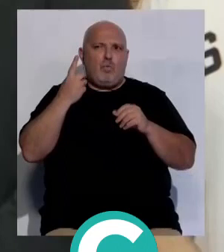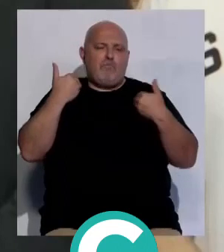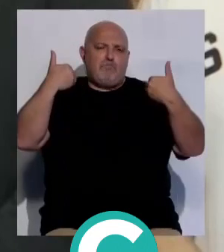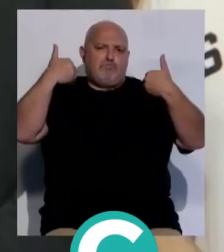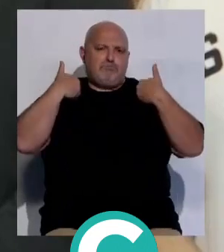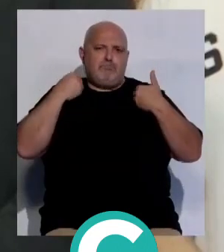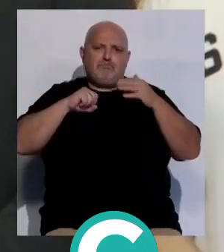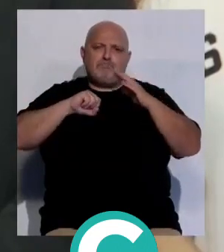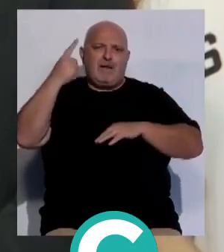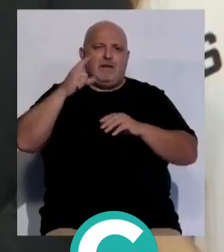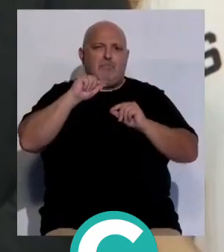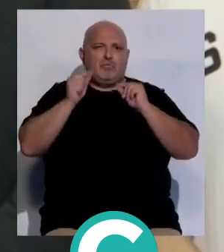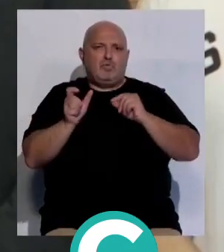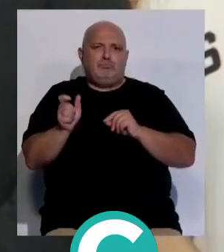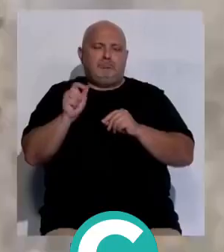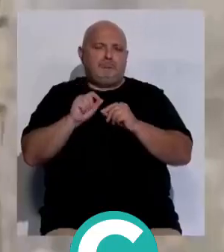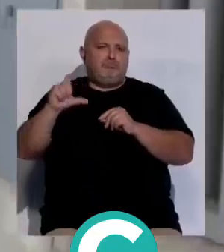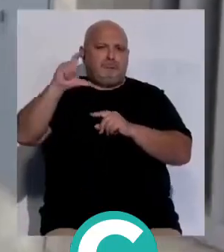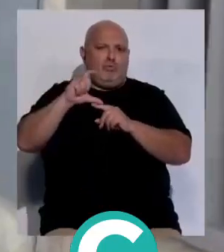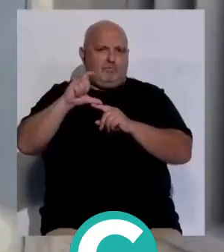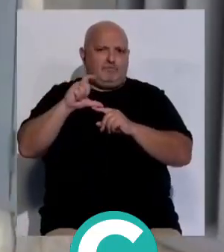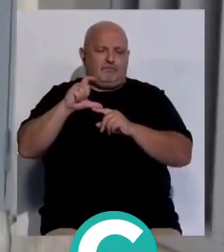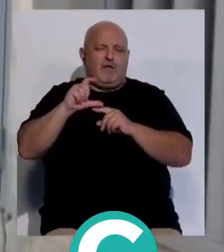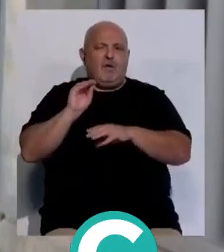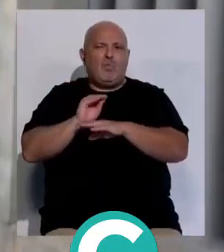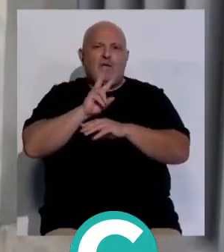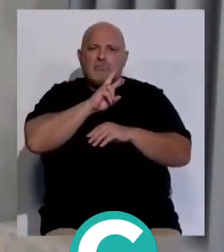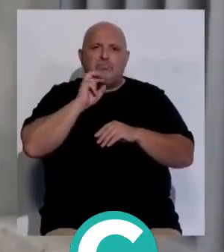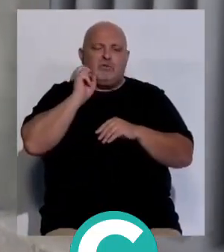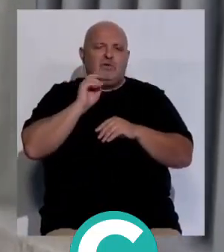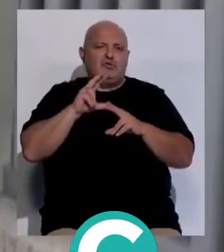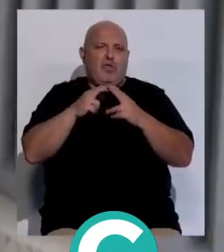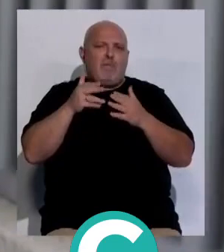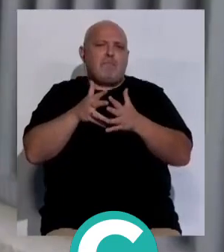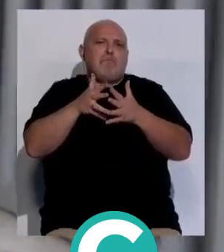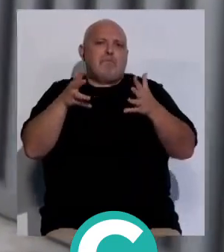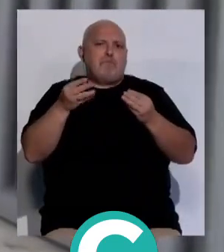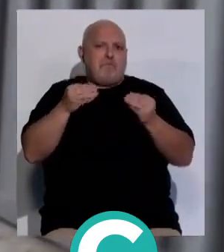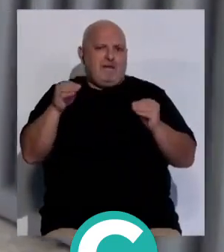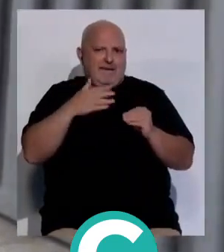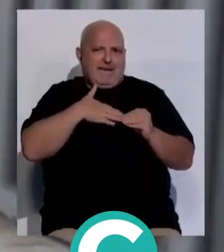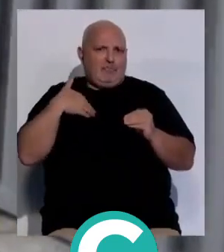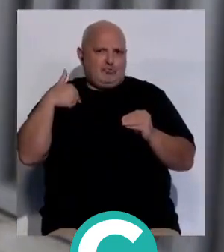de las más importantes partidas presupuestarias. Que vamos a cuidar lo social todavía más de lo que está.